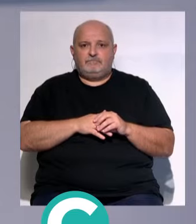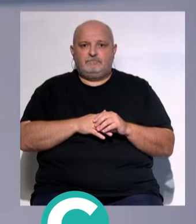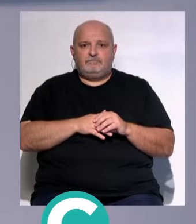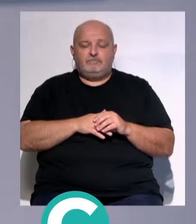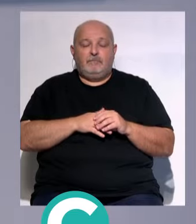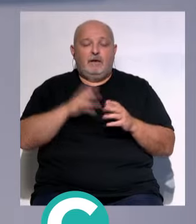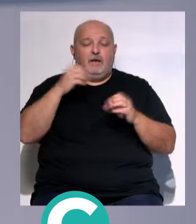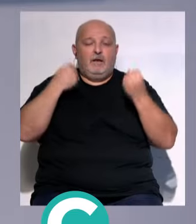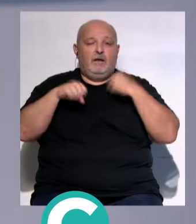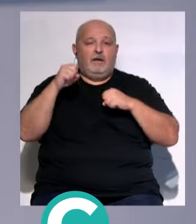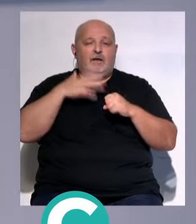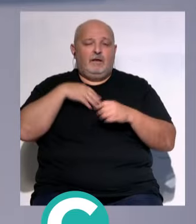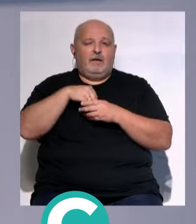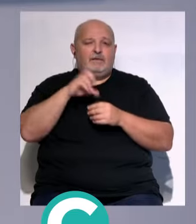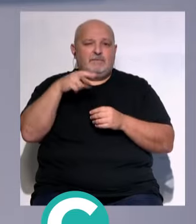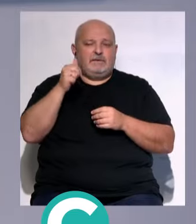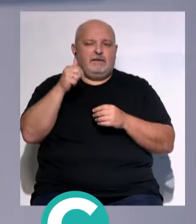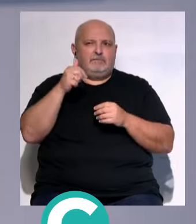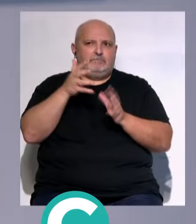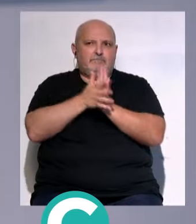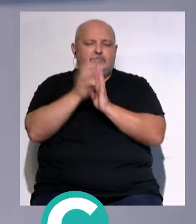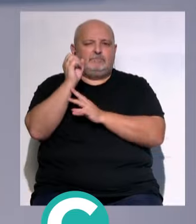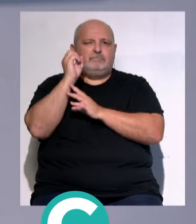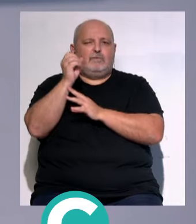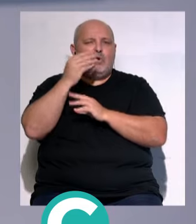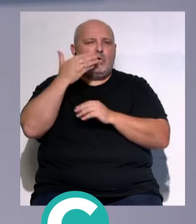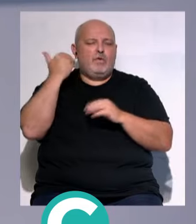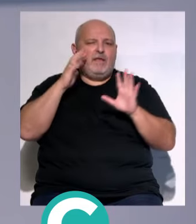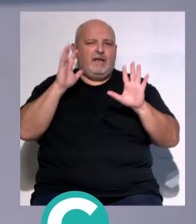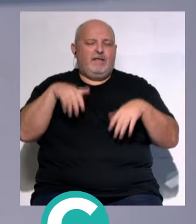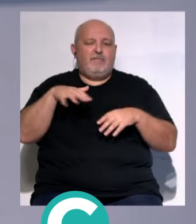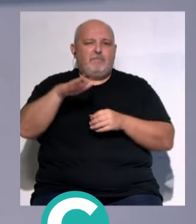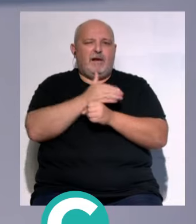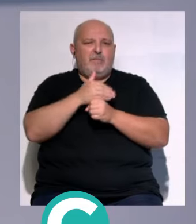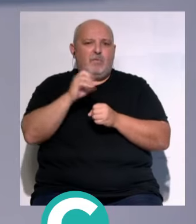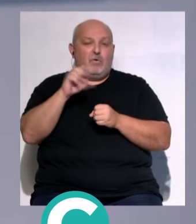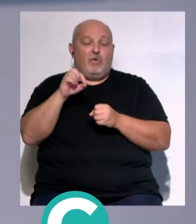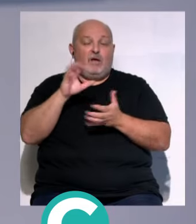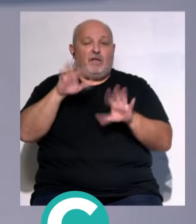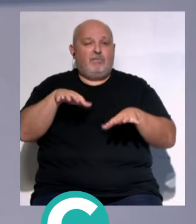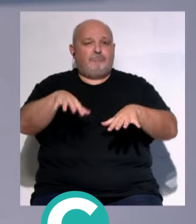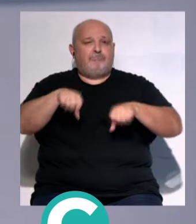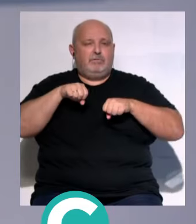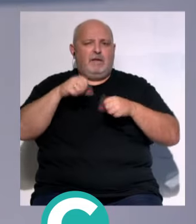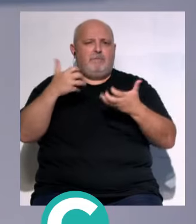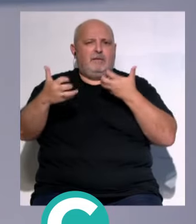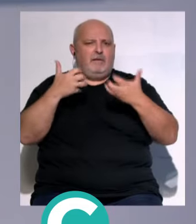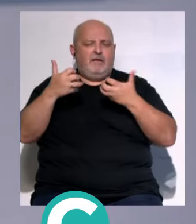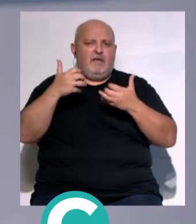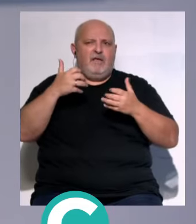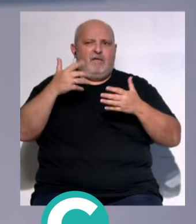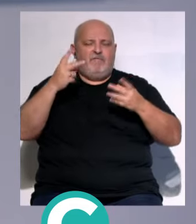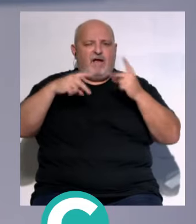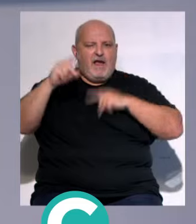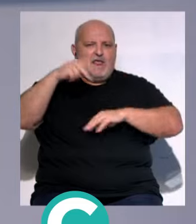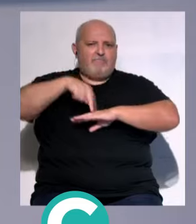La artista Samantha Valentine... ...se pregonó el orgullo de Cádiz... ...en el Barrio del Pópulo... ...la ciudad ha acogido espectáculos... ...de baile,